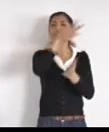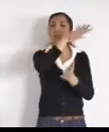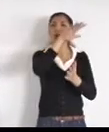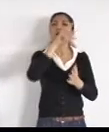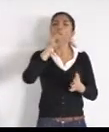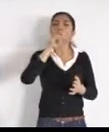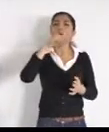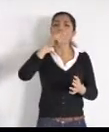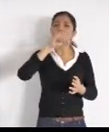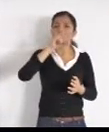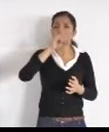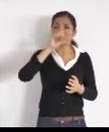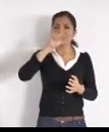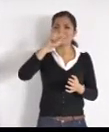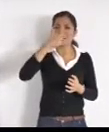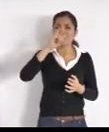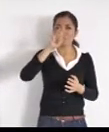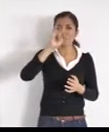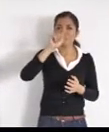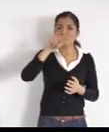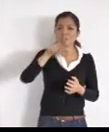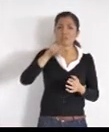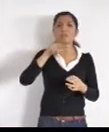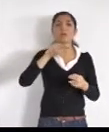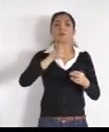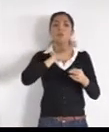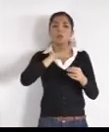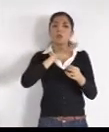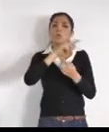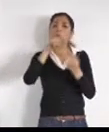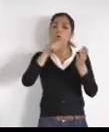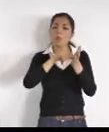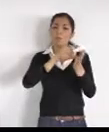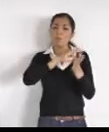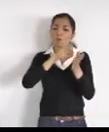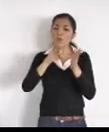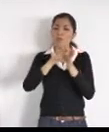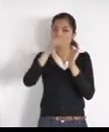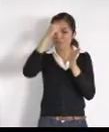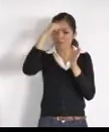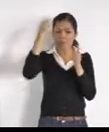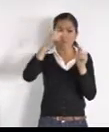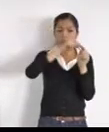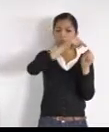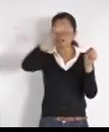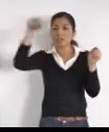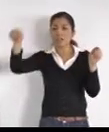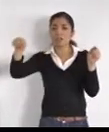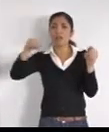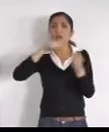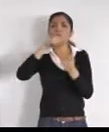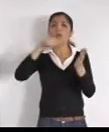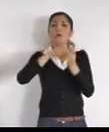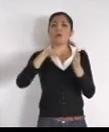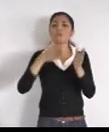lado, de un lado a otro, la constructora Millennium, compró dos terrenos ahí, y nos cerró el paso, por ese espacio,